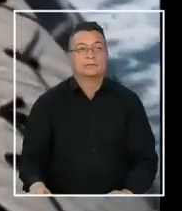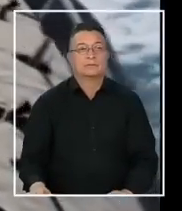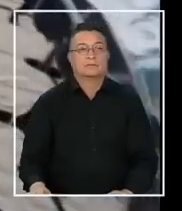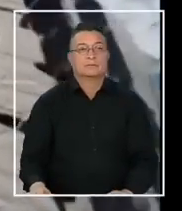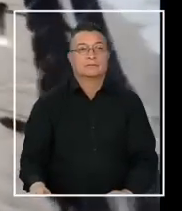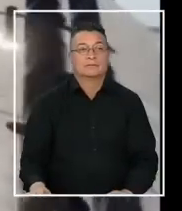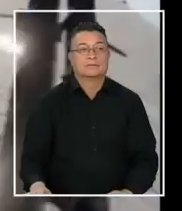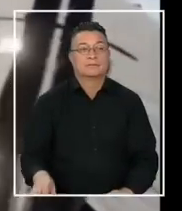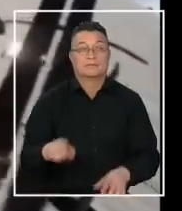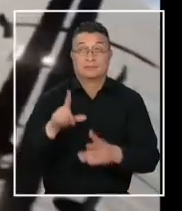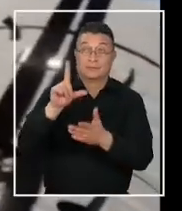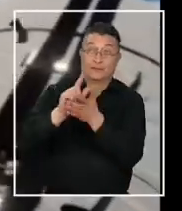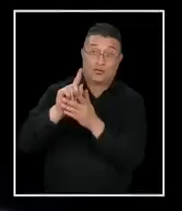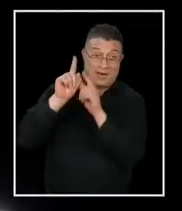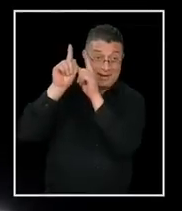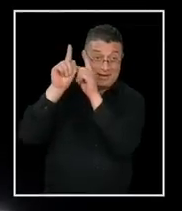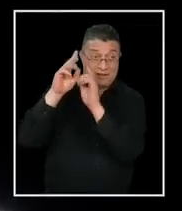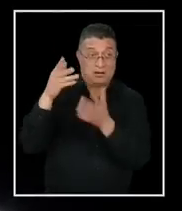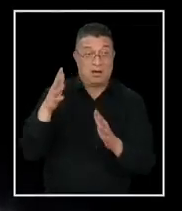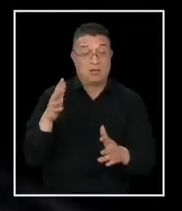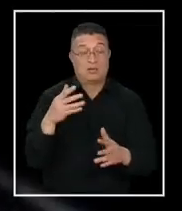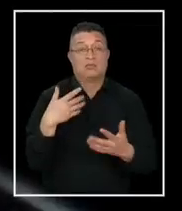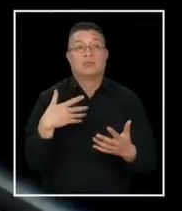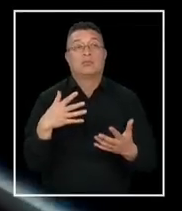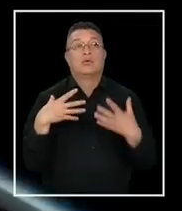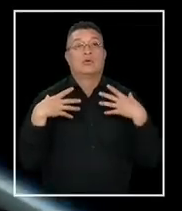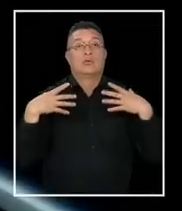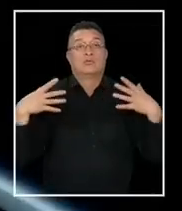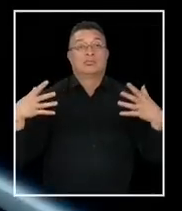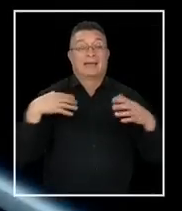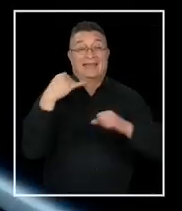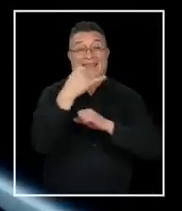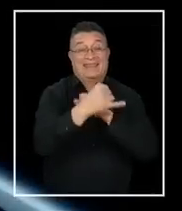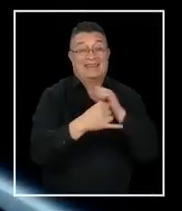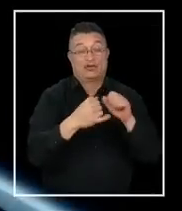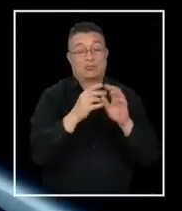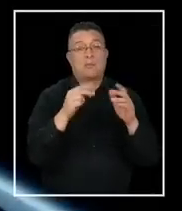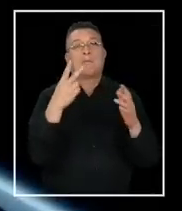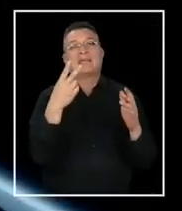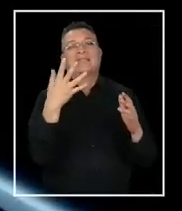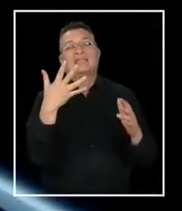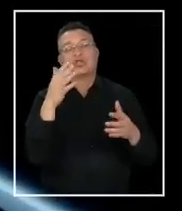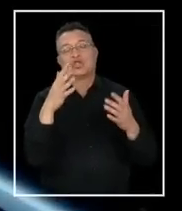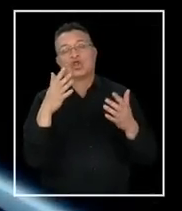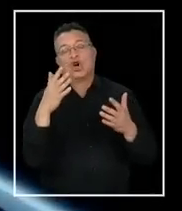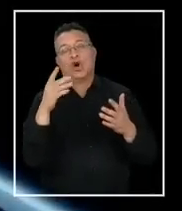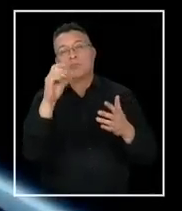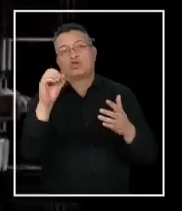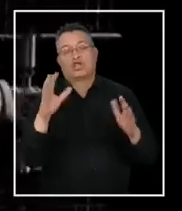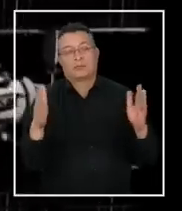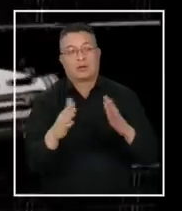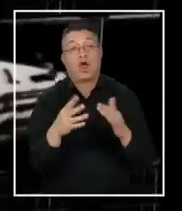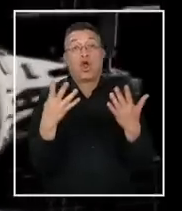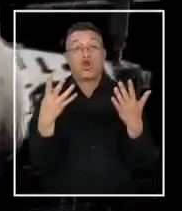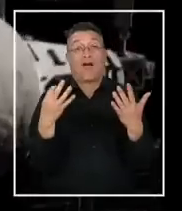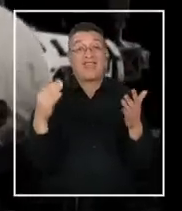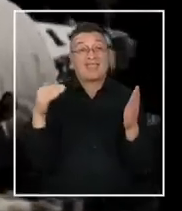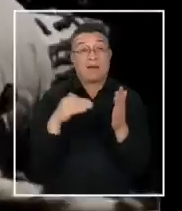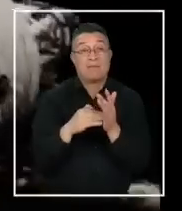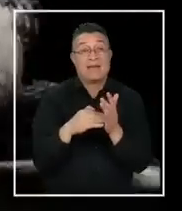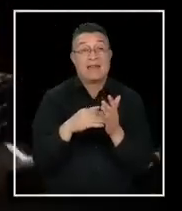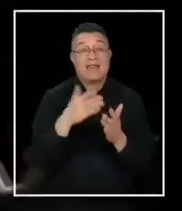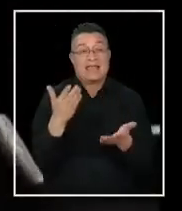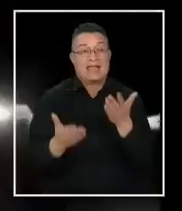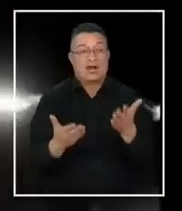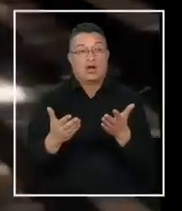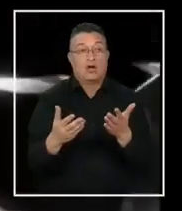Tiangong tiene casi una cuarta parte del tamaño de la Estación Espacial Internacional. La pesa 90 toneladas y se prevé una vida